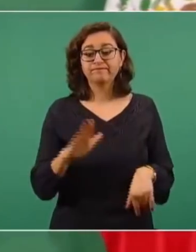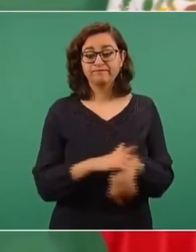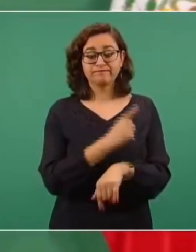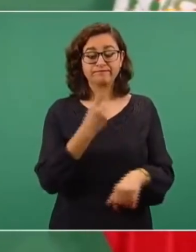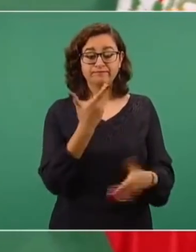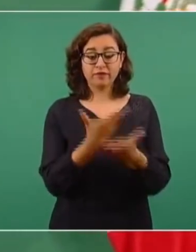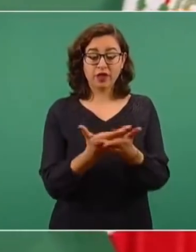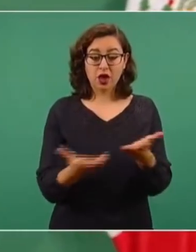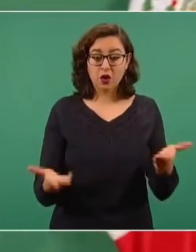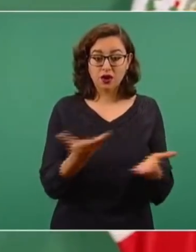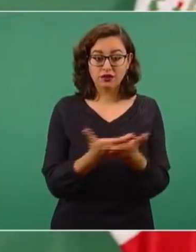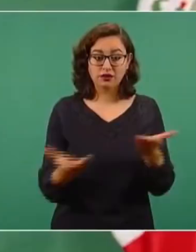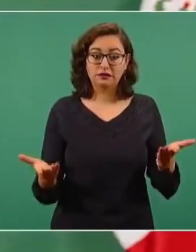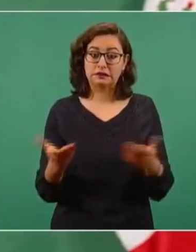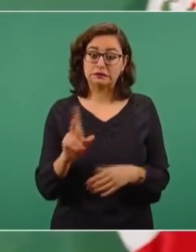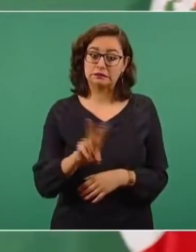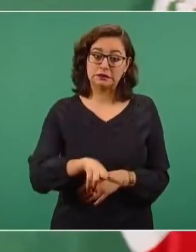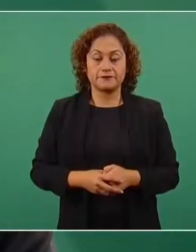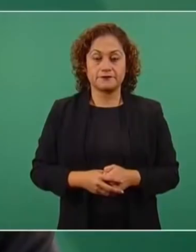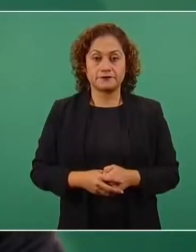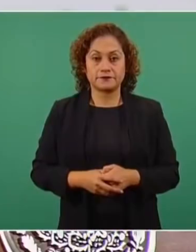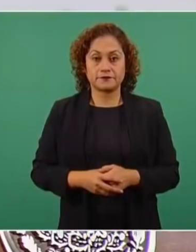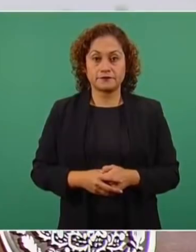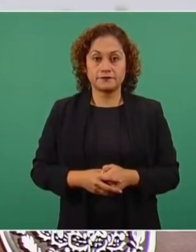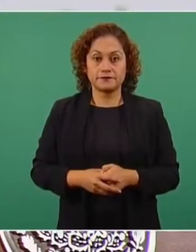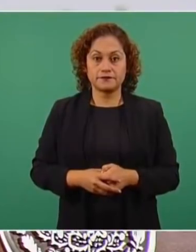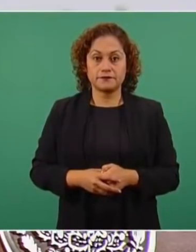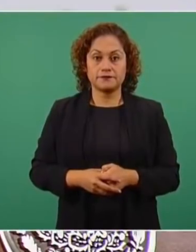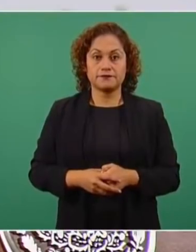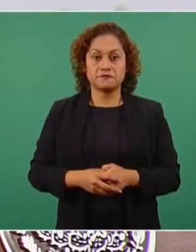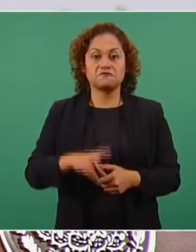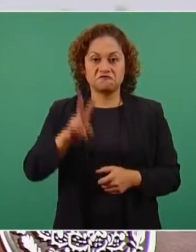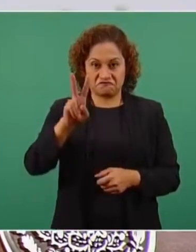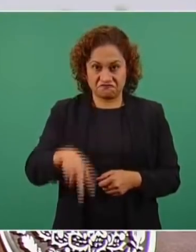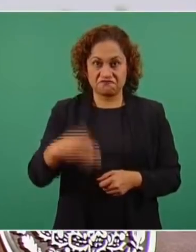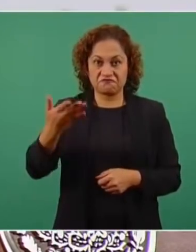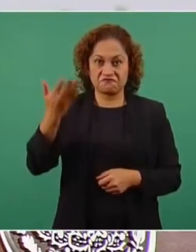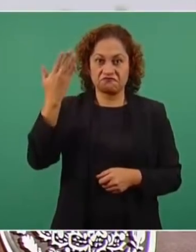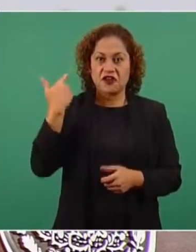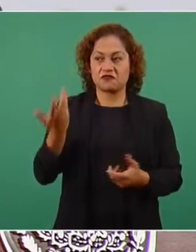de sopilotes, se servían con la cuchara grande,